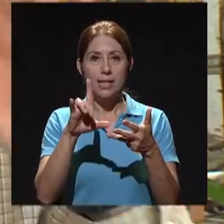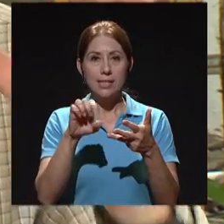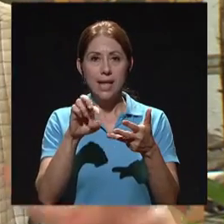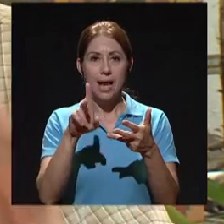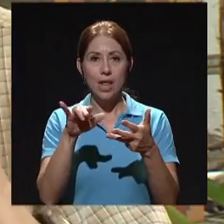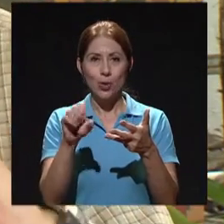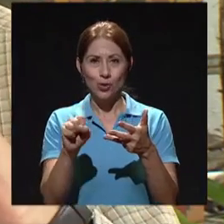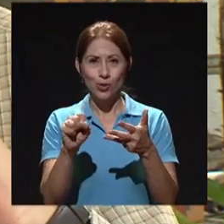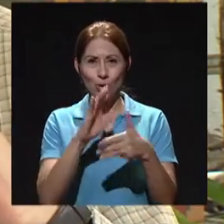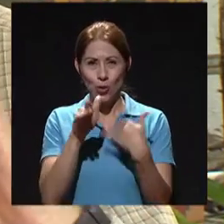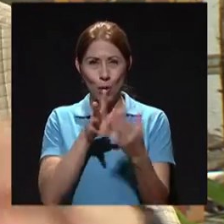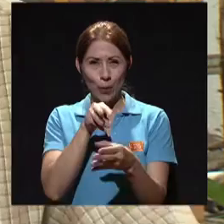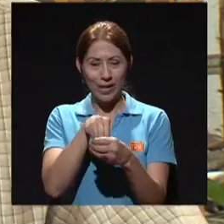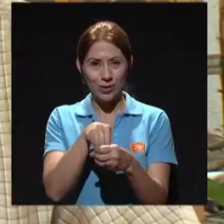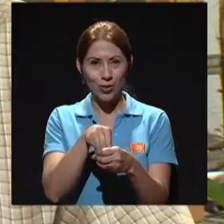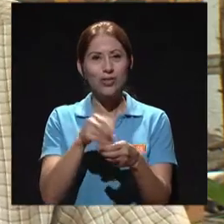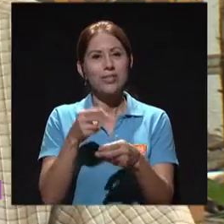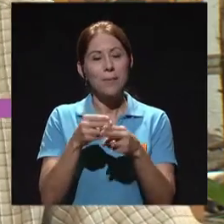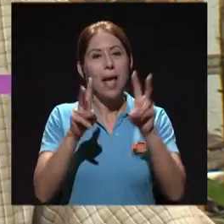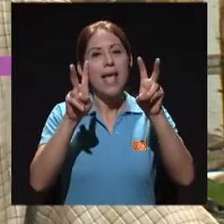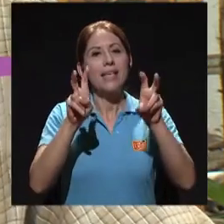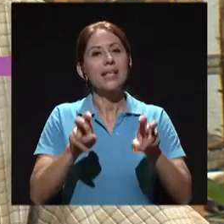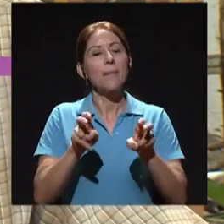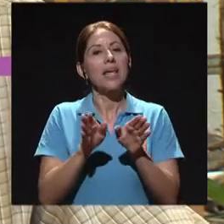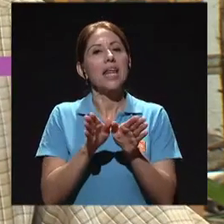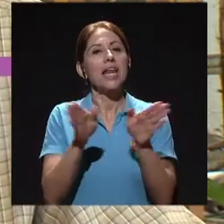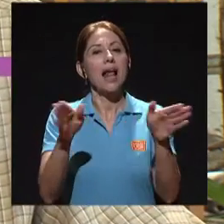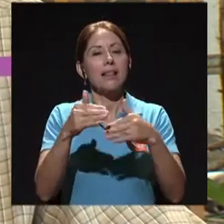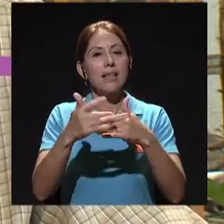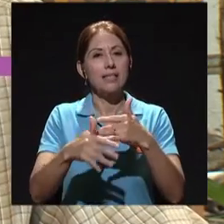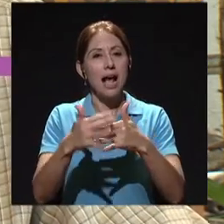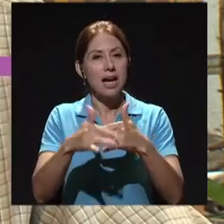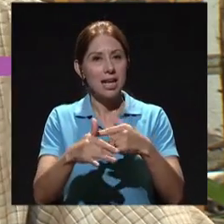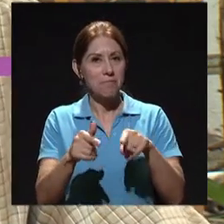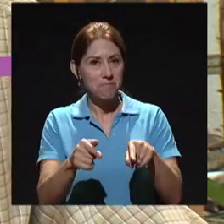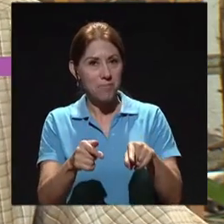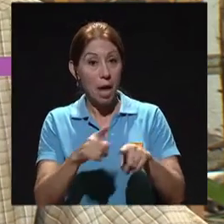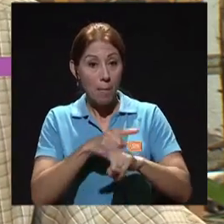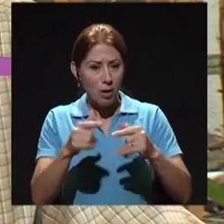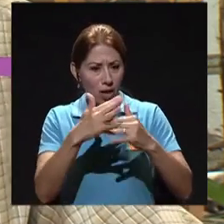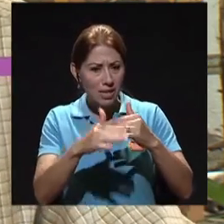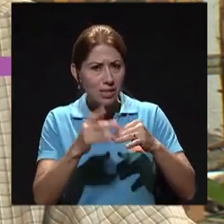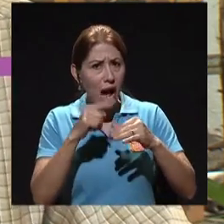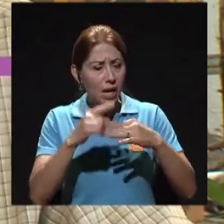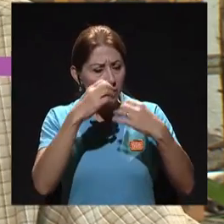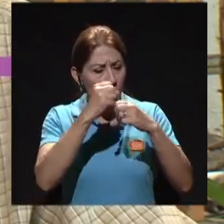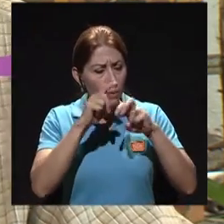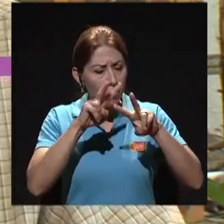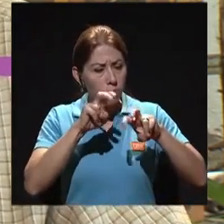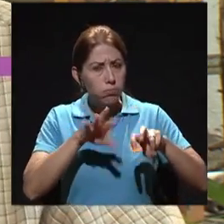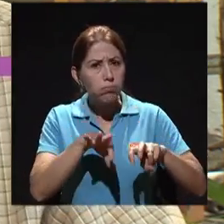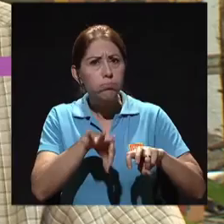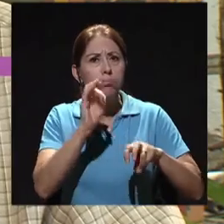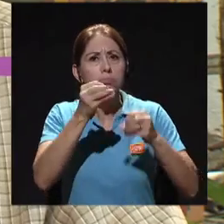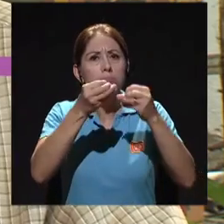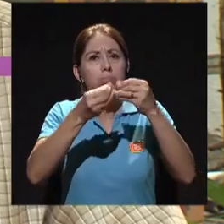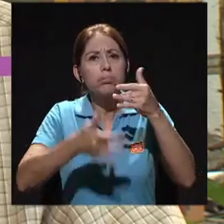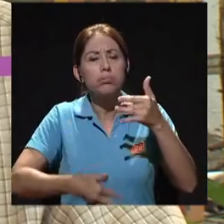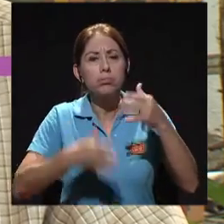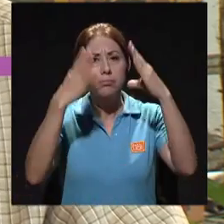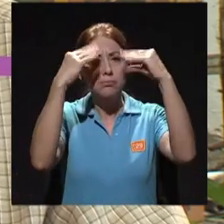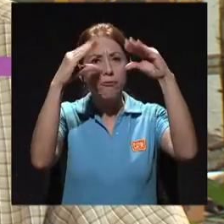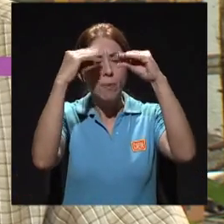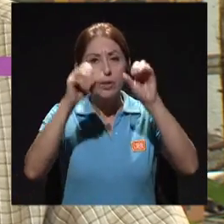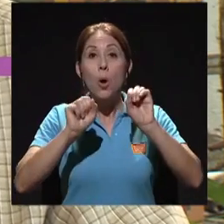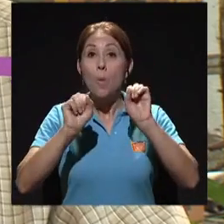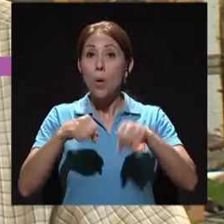examen general de sangre, ¿verdad? Pero, obviamente, de la sangre nosotros obtenemos cualquier cantidad de información. Podemos hacer pruebas